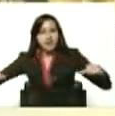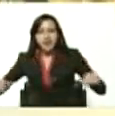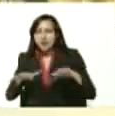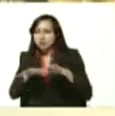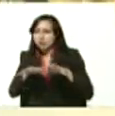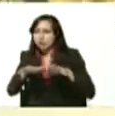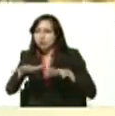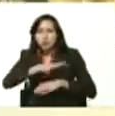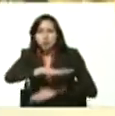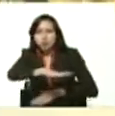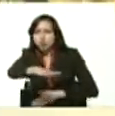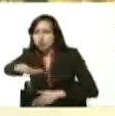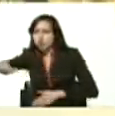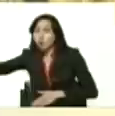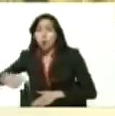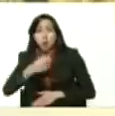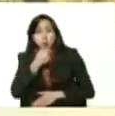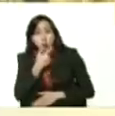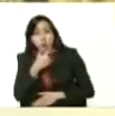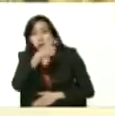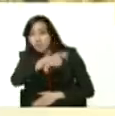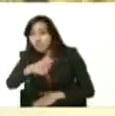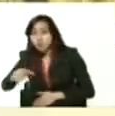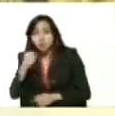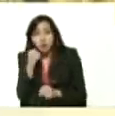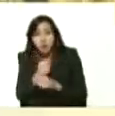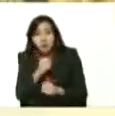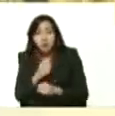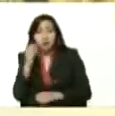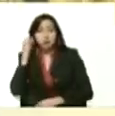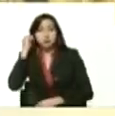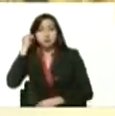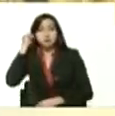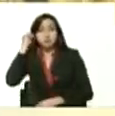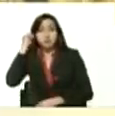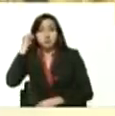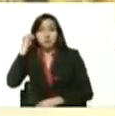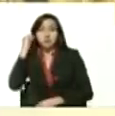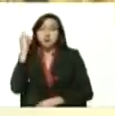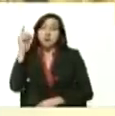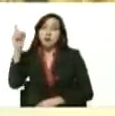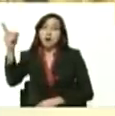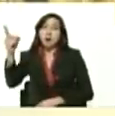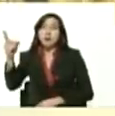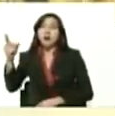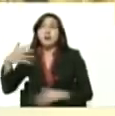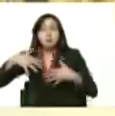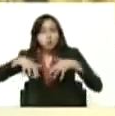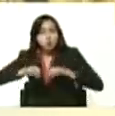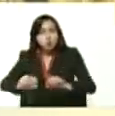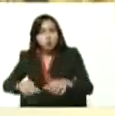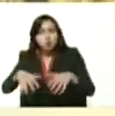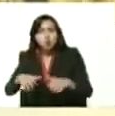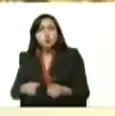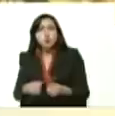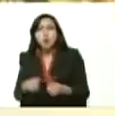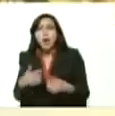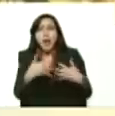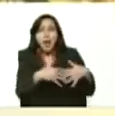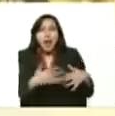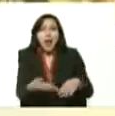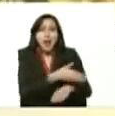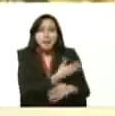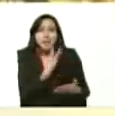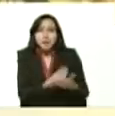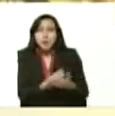hermosa de gente trabajadora allá si aquí estábamos viendo la harina de maíz precocida vamos a ver